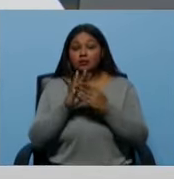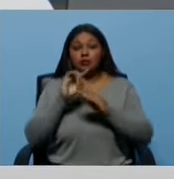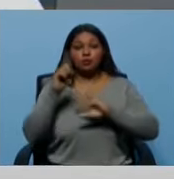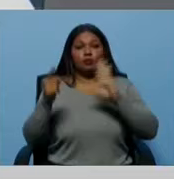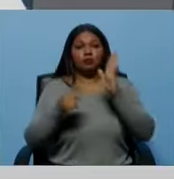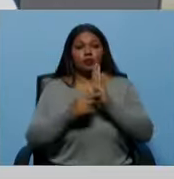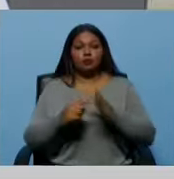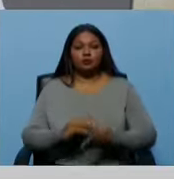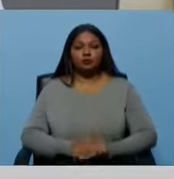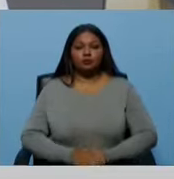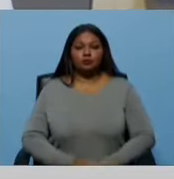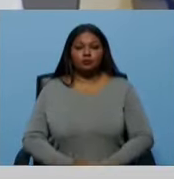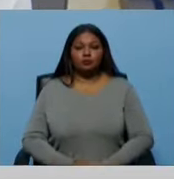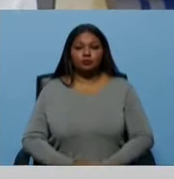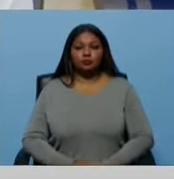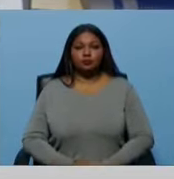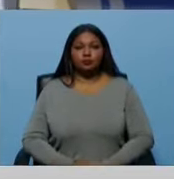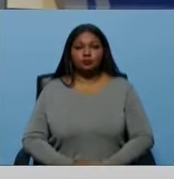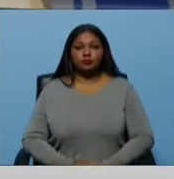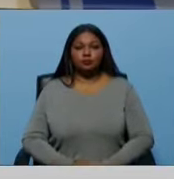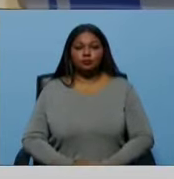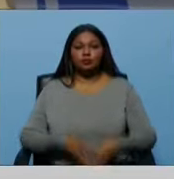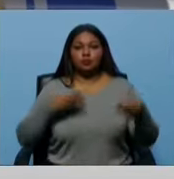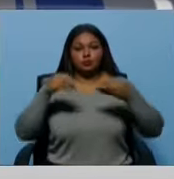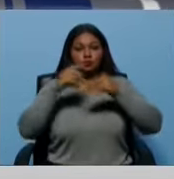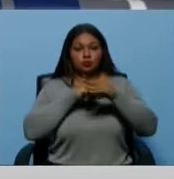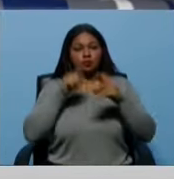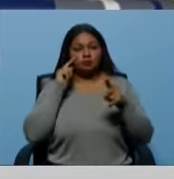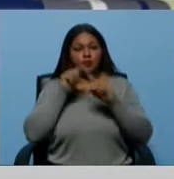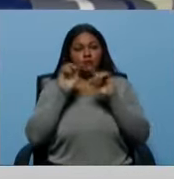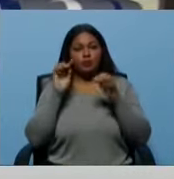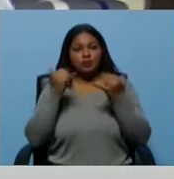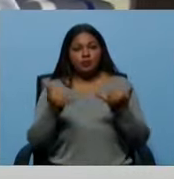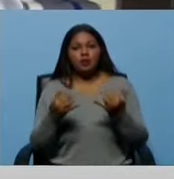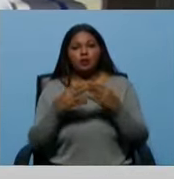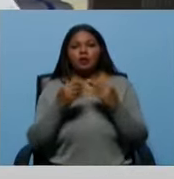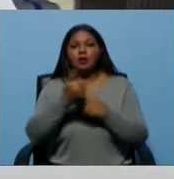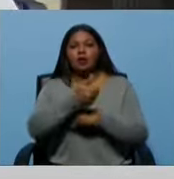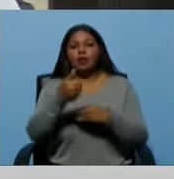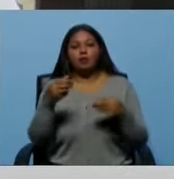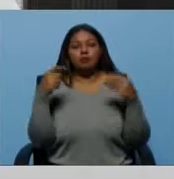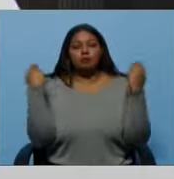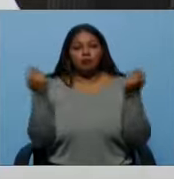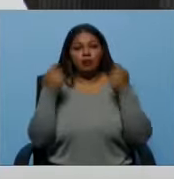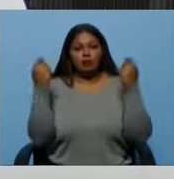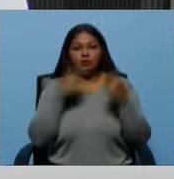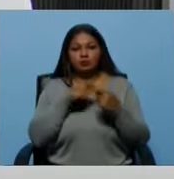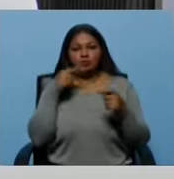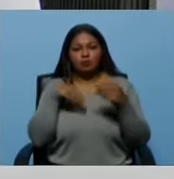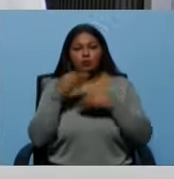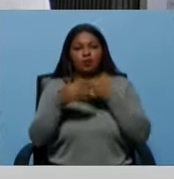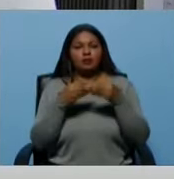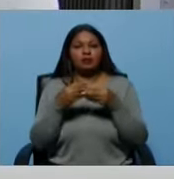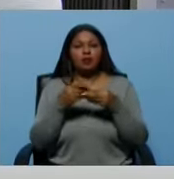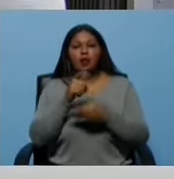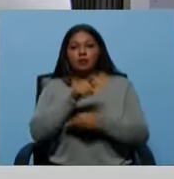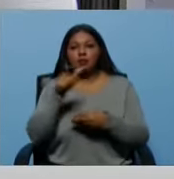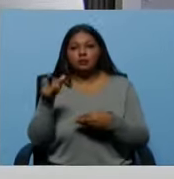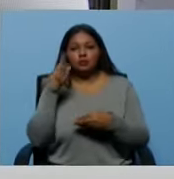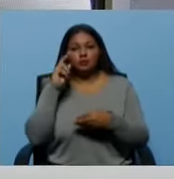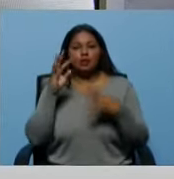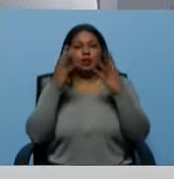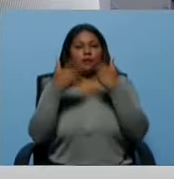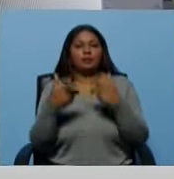No es la regulación de cada tuit o de cada publicación que va a hacer una persona, sino es la regulación primero de las